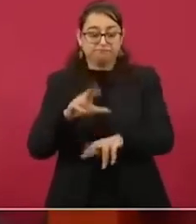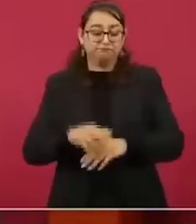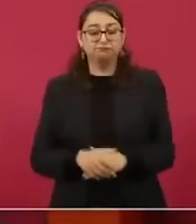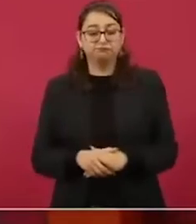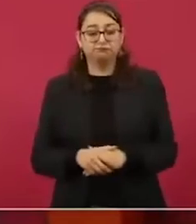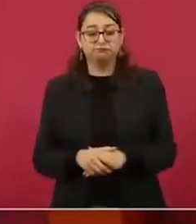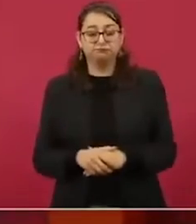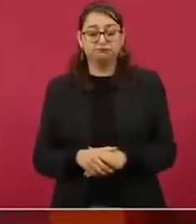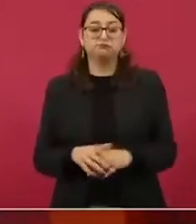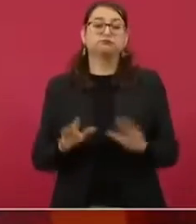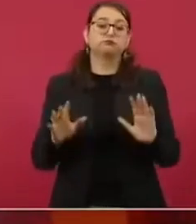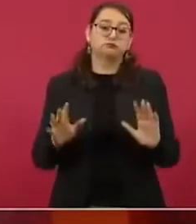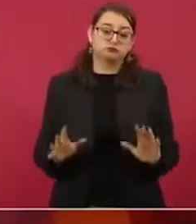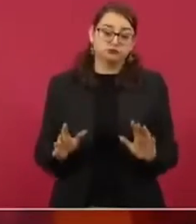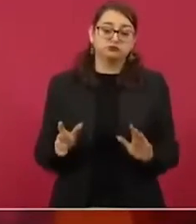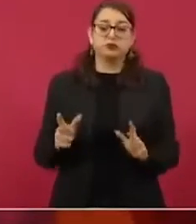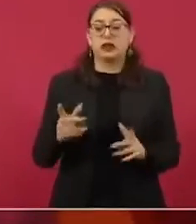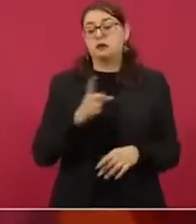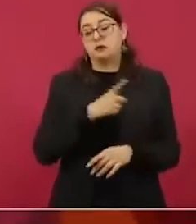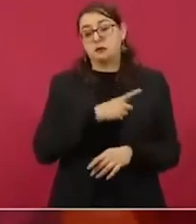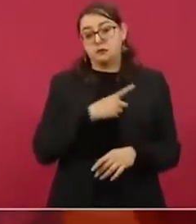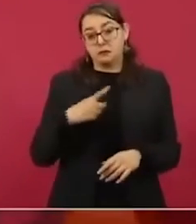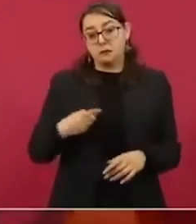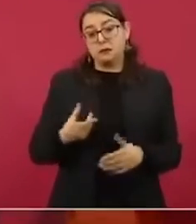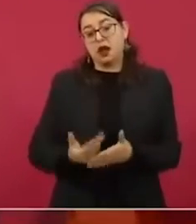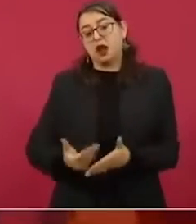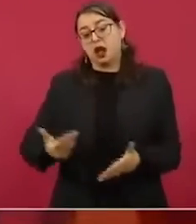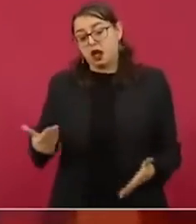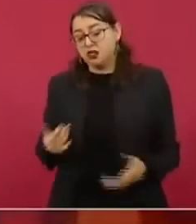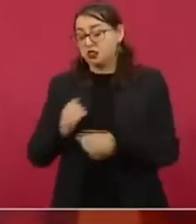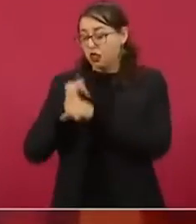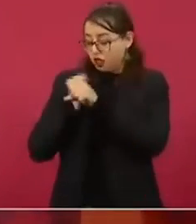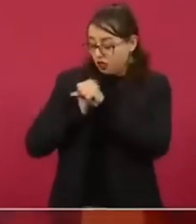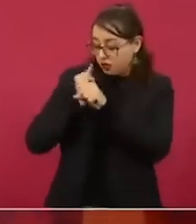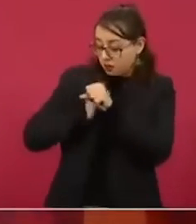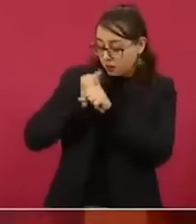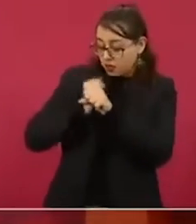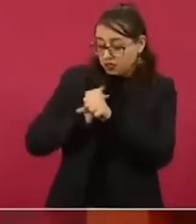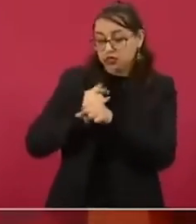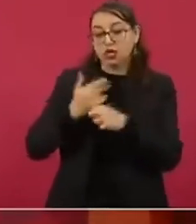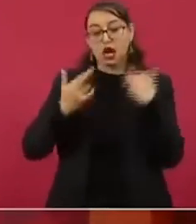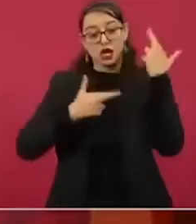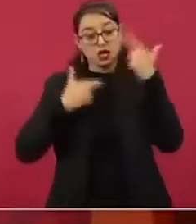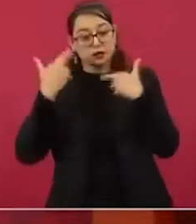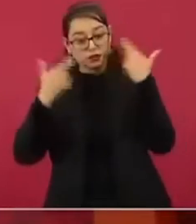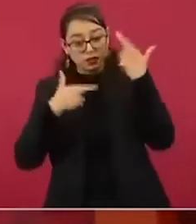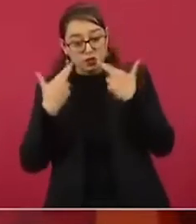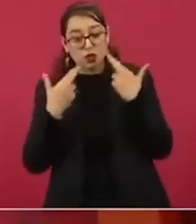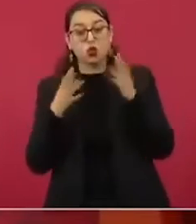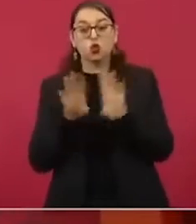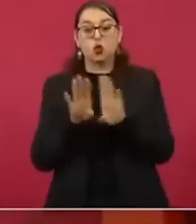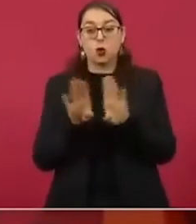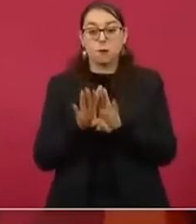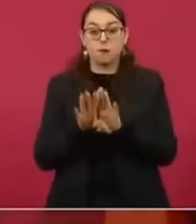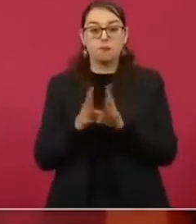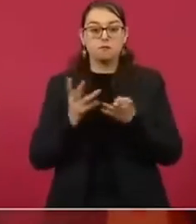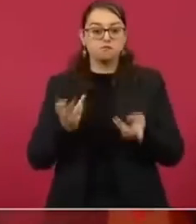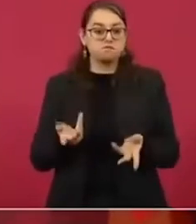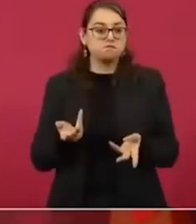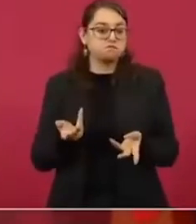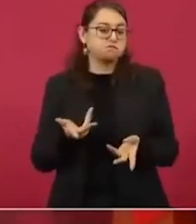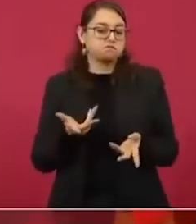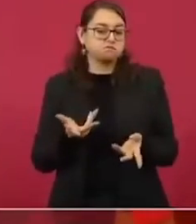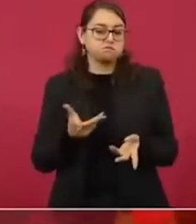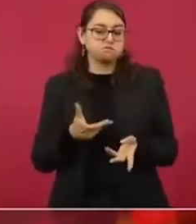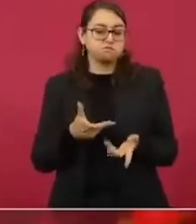presentada. Tendrán que hacerse una serie de investigaciones y de peritajes. Podría llevarse algún